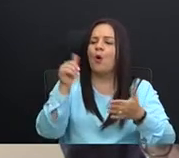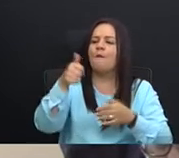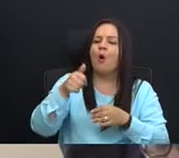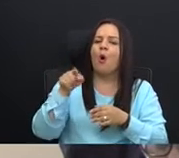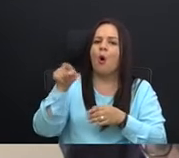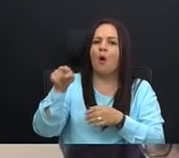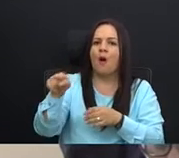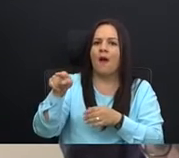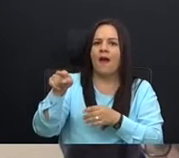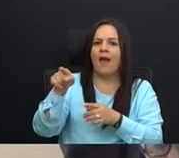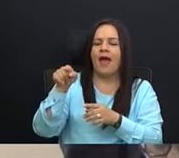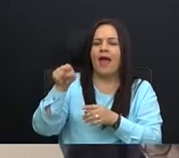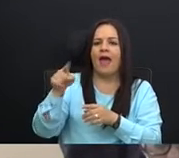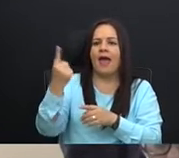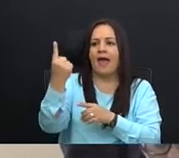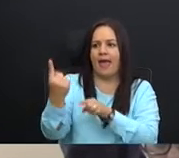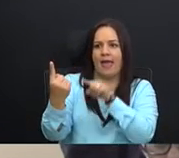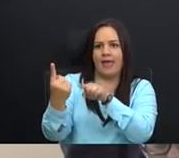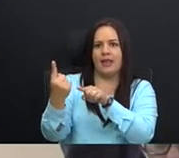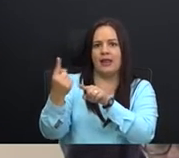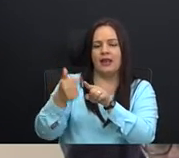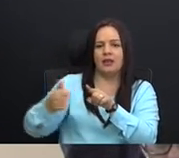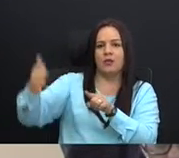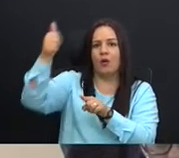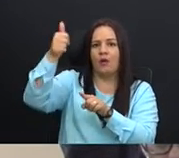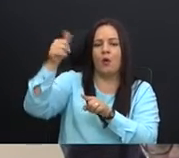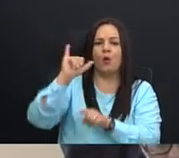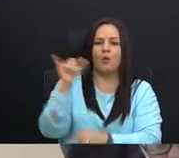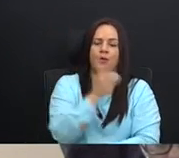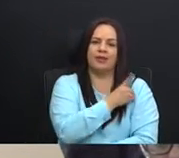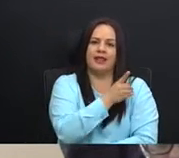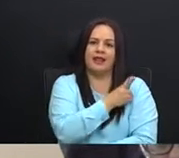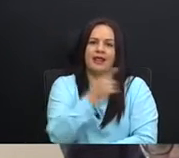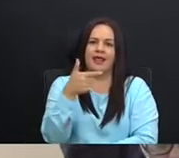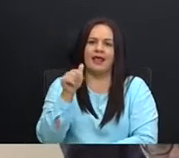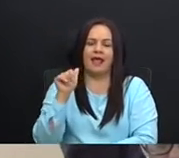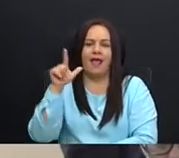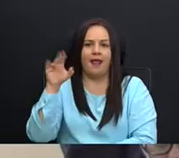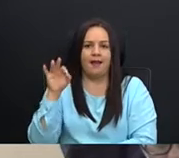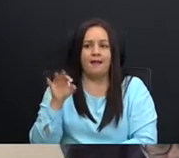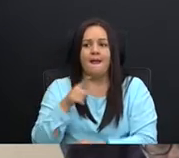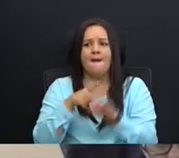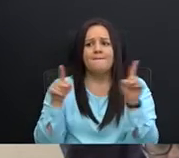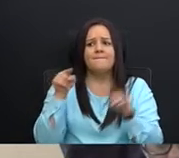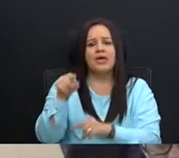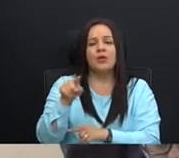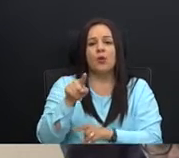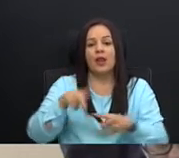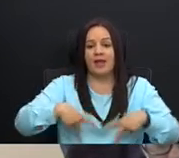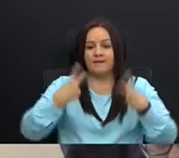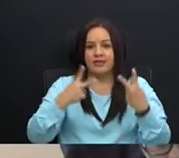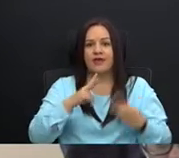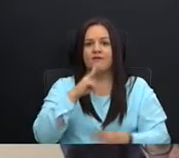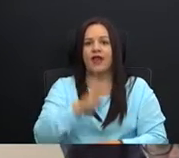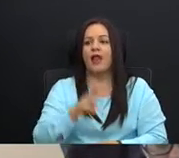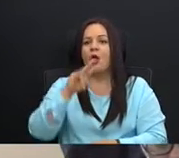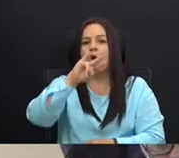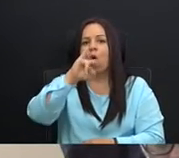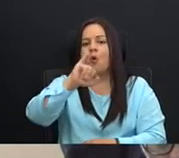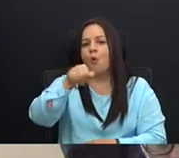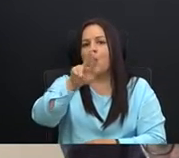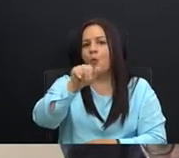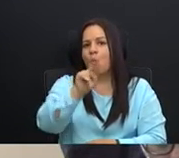como director, director, la, de la GALF, en la vida real, pues, don Juan prestaba, alguna